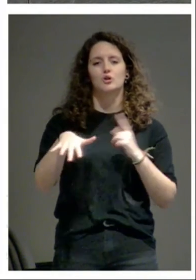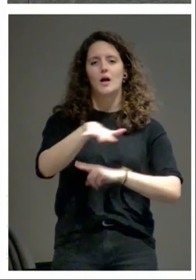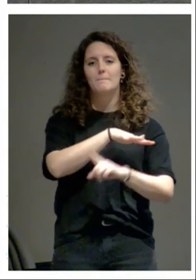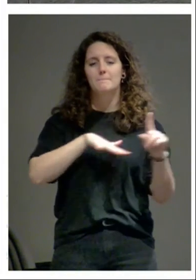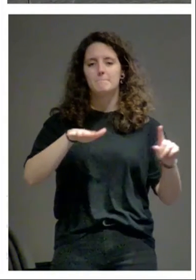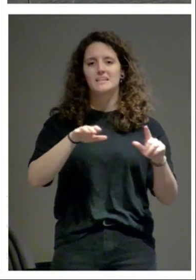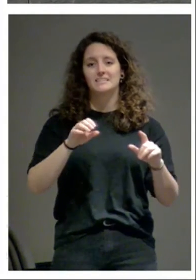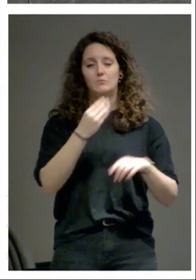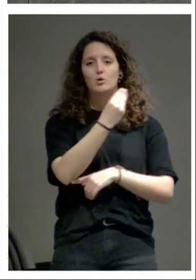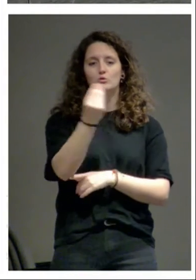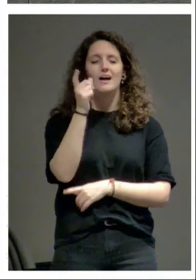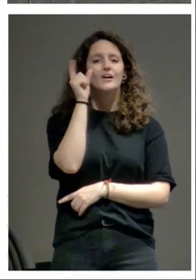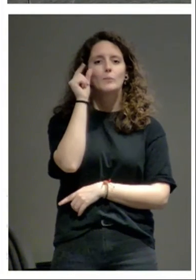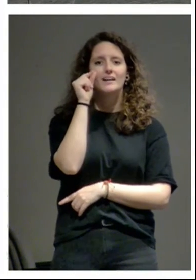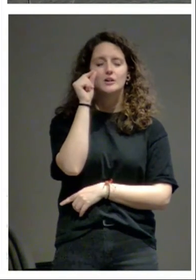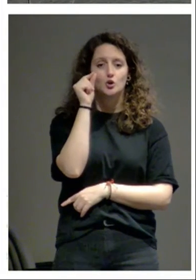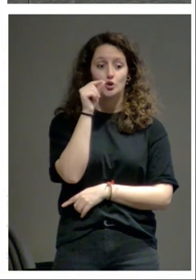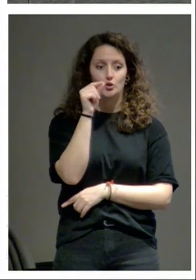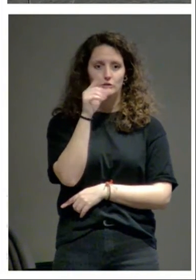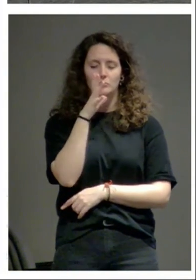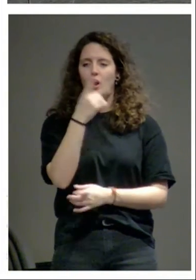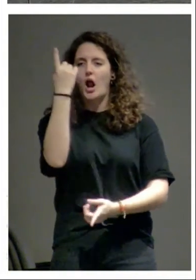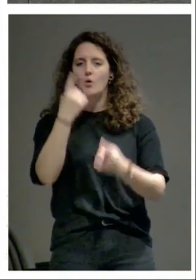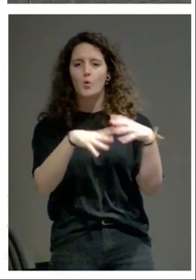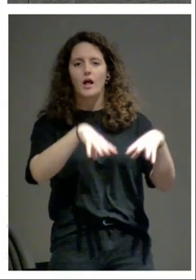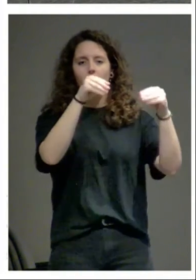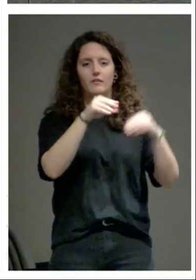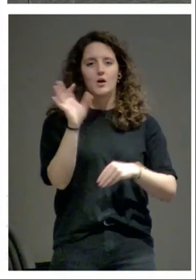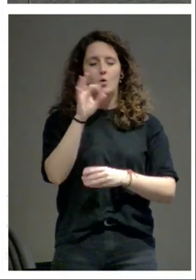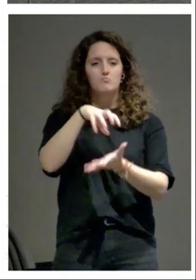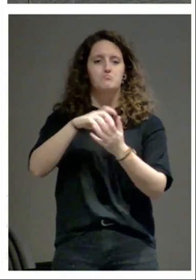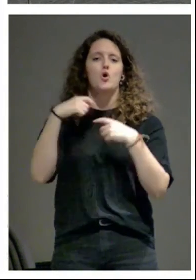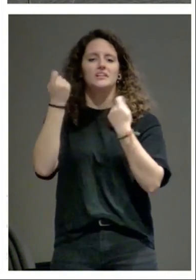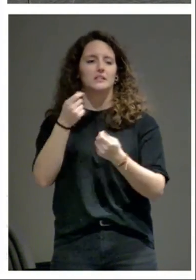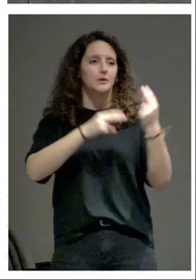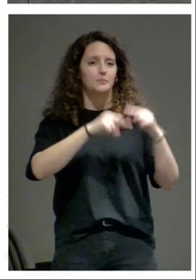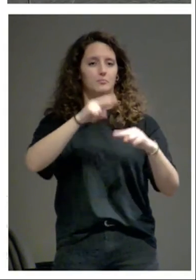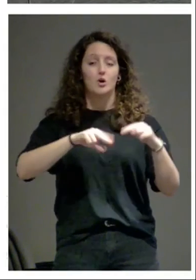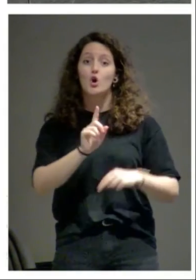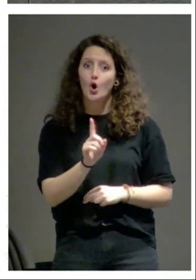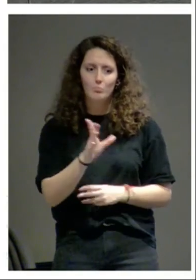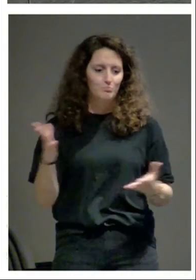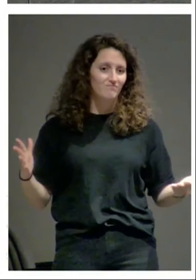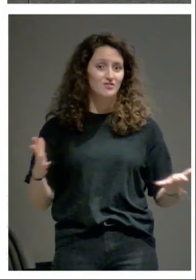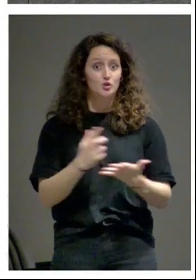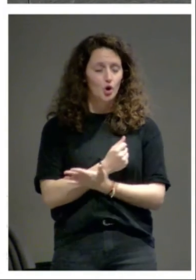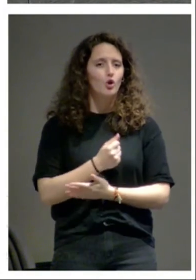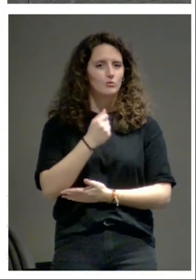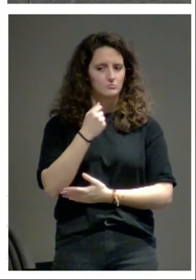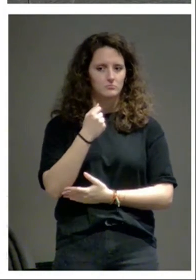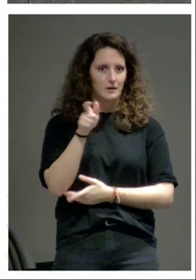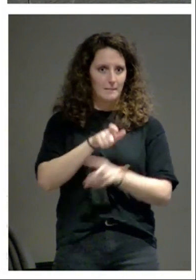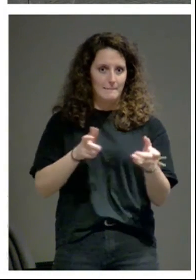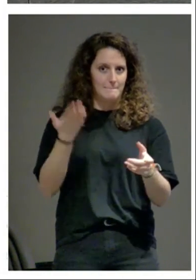románico no porque se hiciera alguna catedral o algún monasterio sino porque todo el mundo aceptó la idea